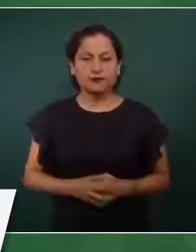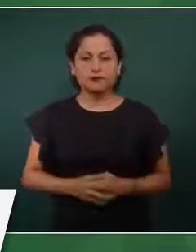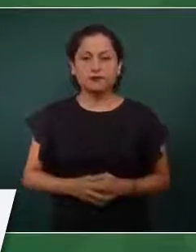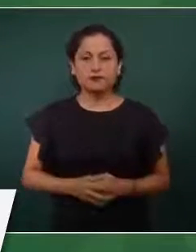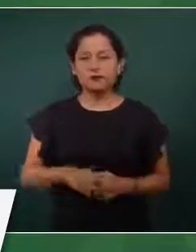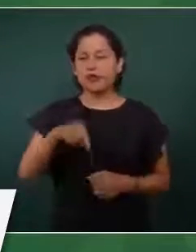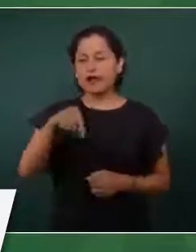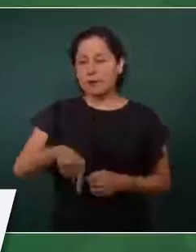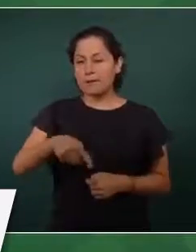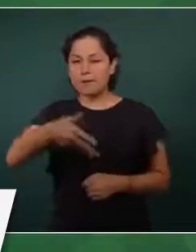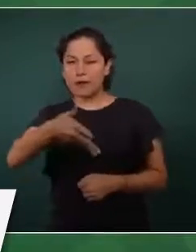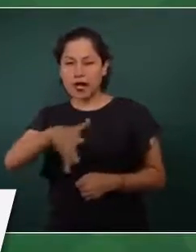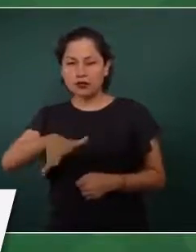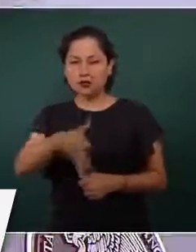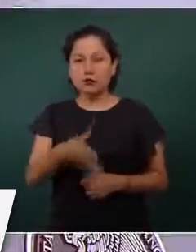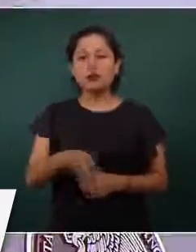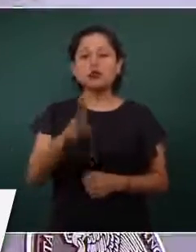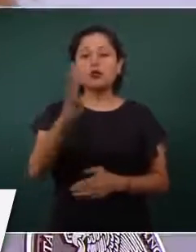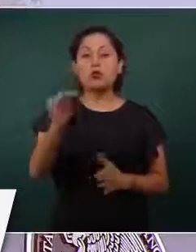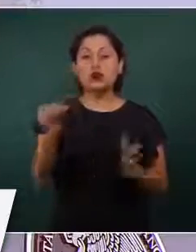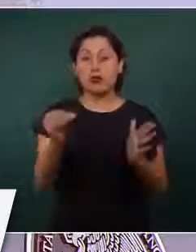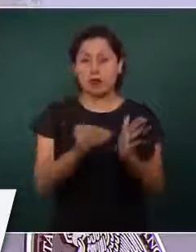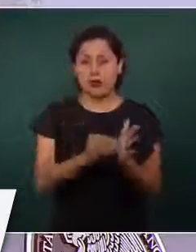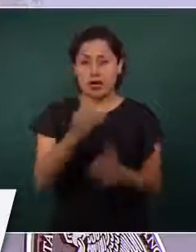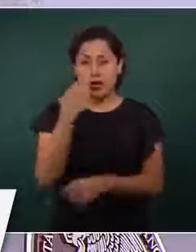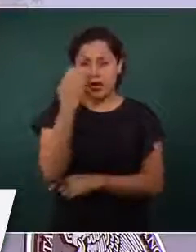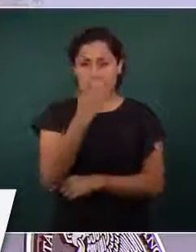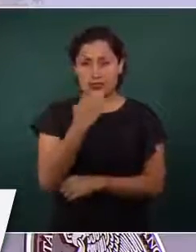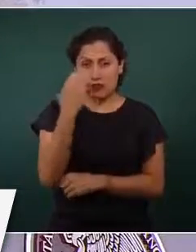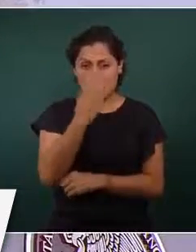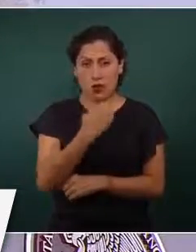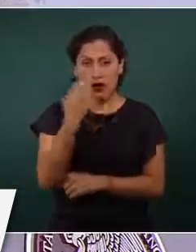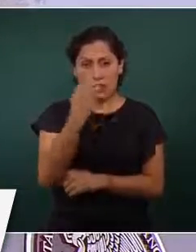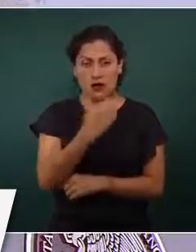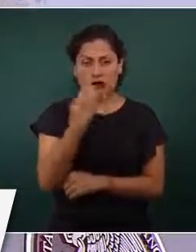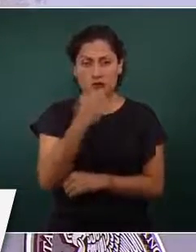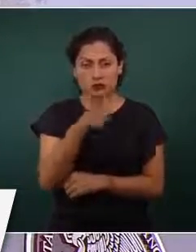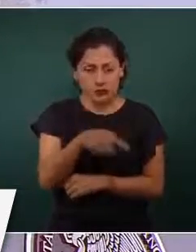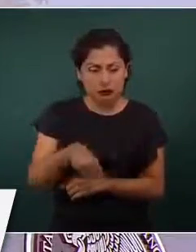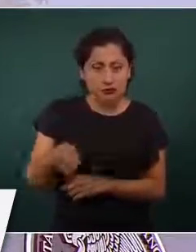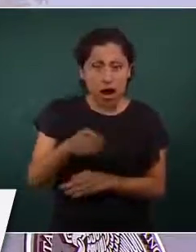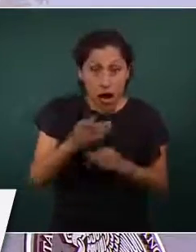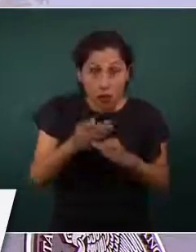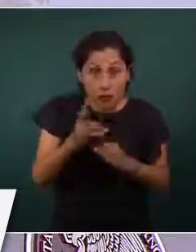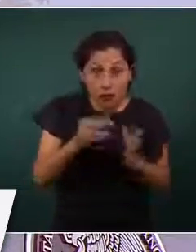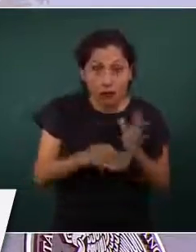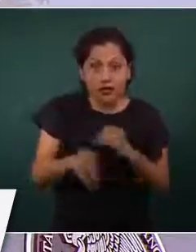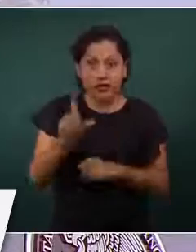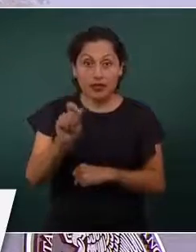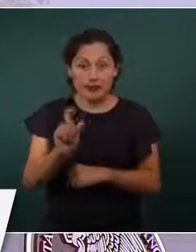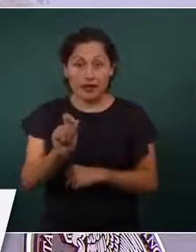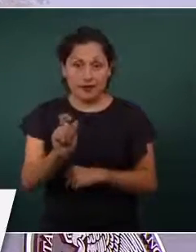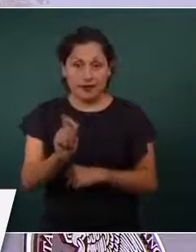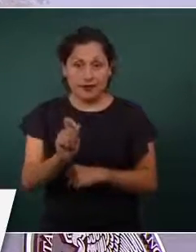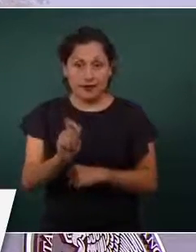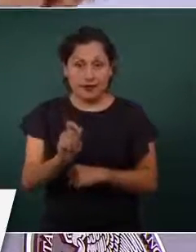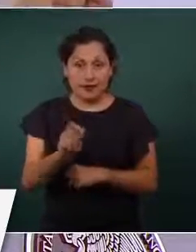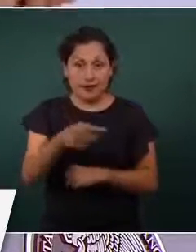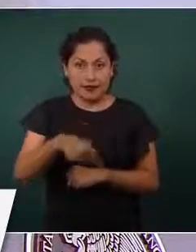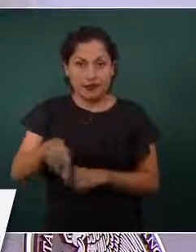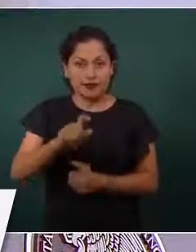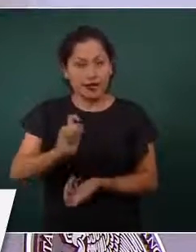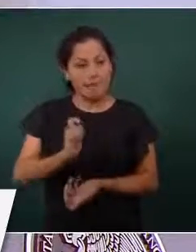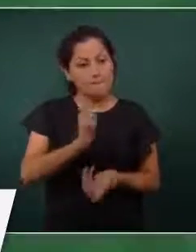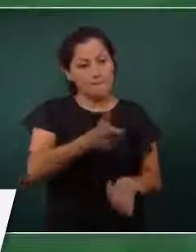cuatro mil escuelas este año han recibido de manera directa su